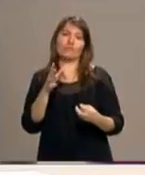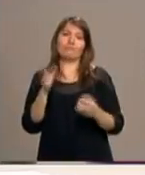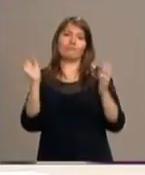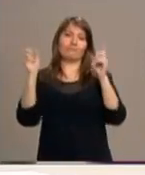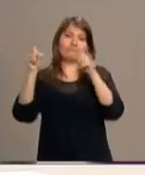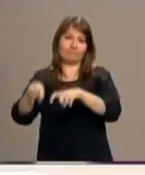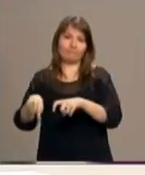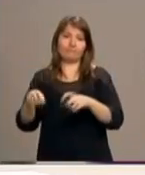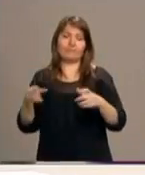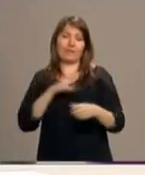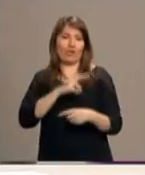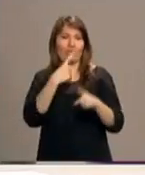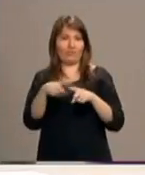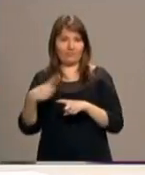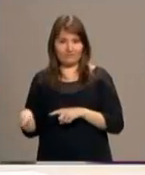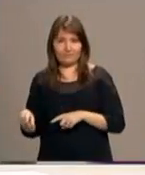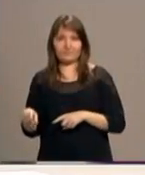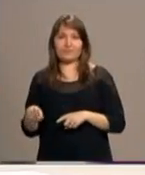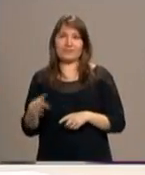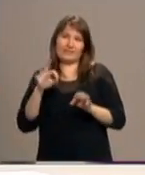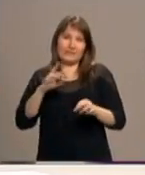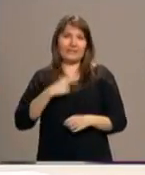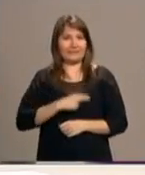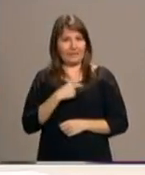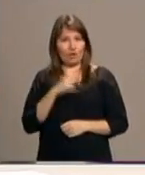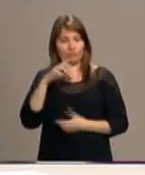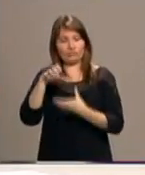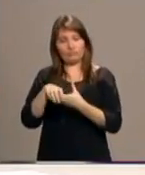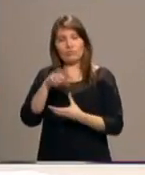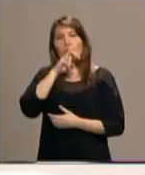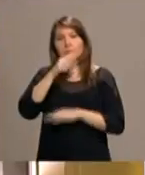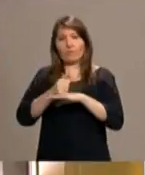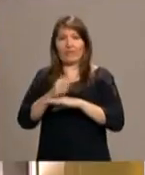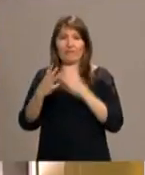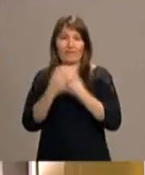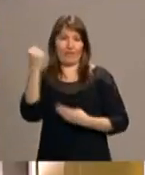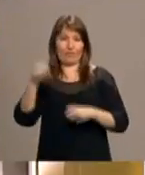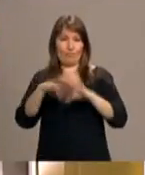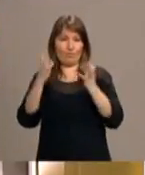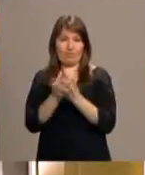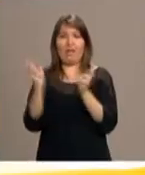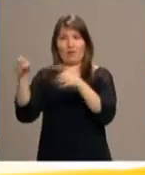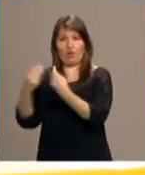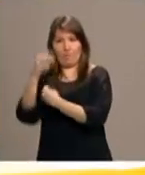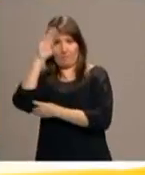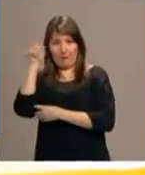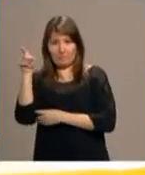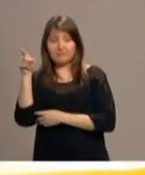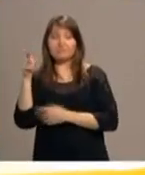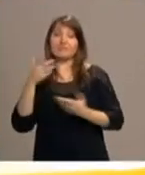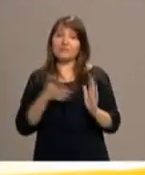el pastor, el obispo de la Federación Luterana Mundial. Se sitúa en este camino que estamos haciendo todas las iglesias,